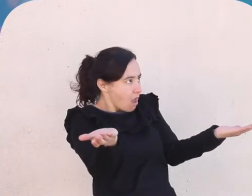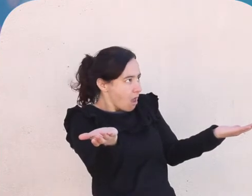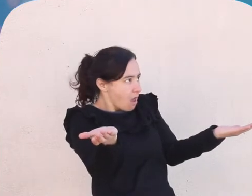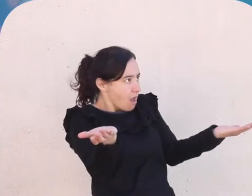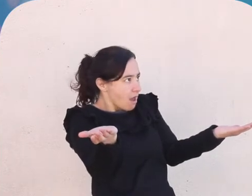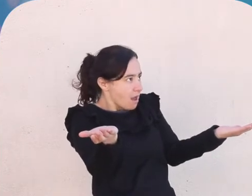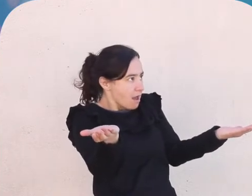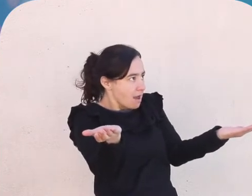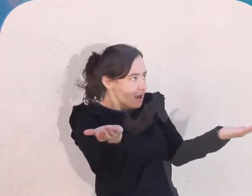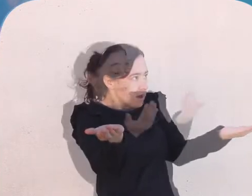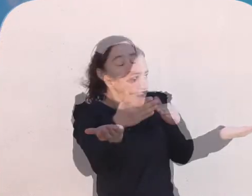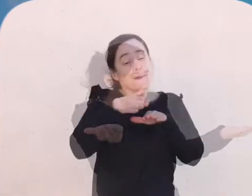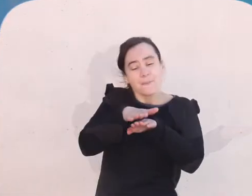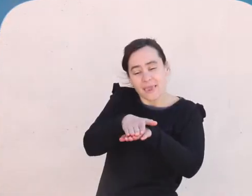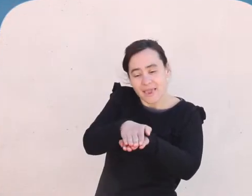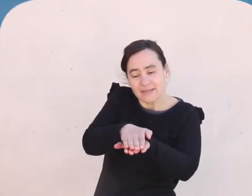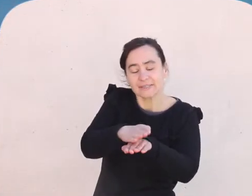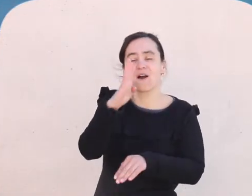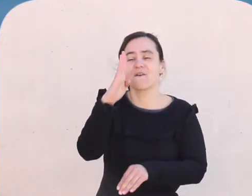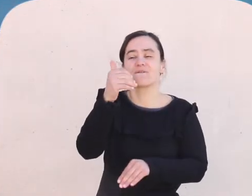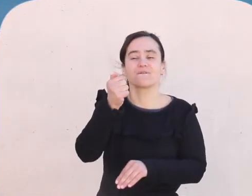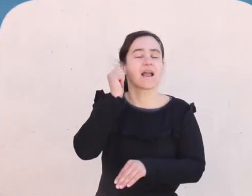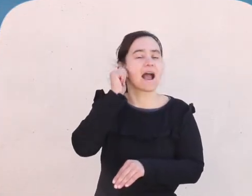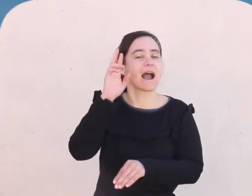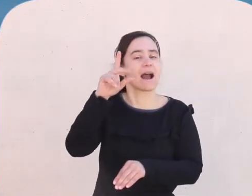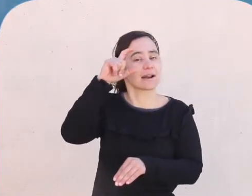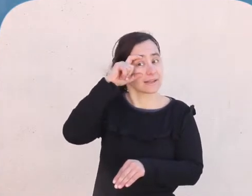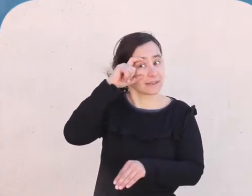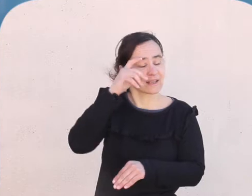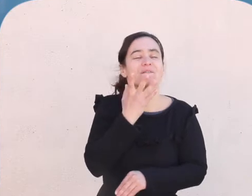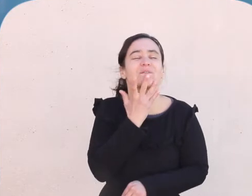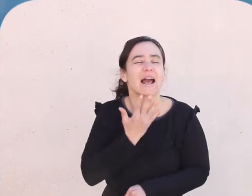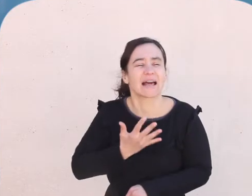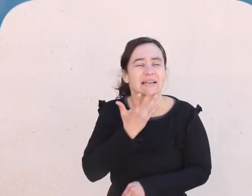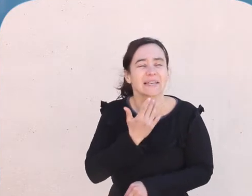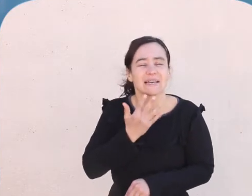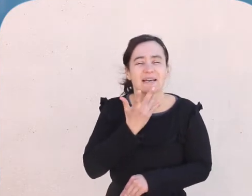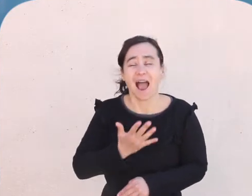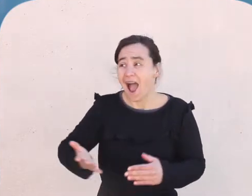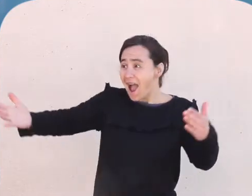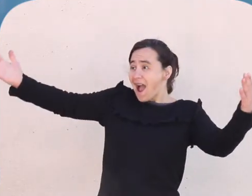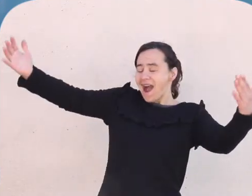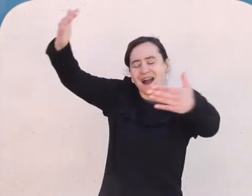lo sé! El bagre amarillo recibía con un abrazo a su querido primo el